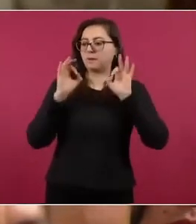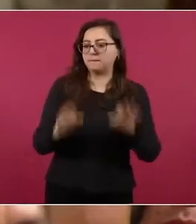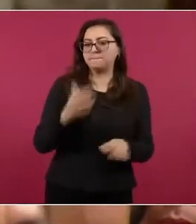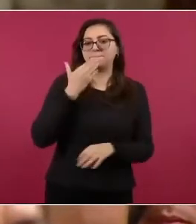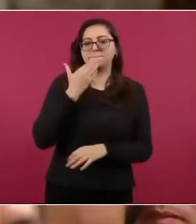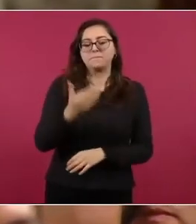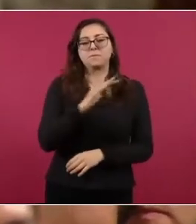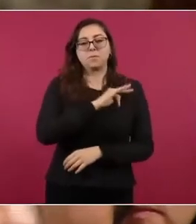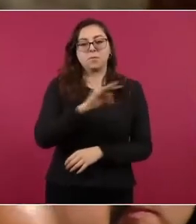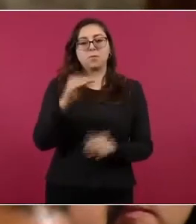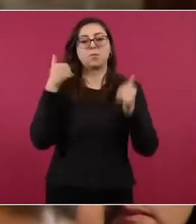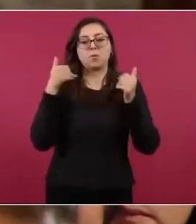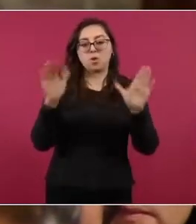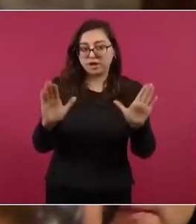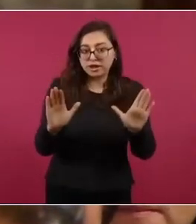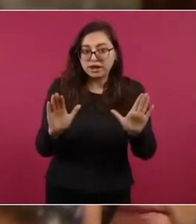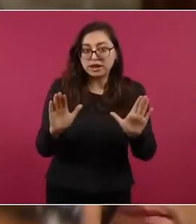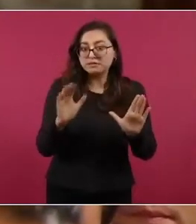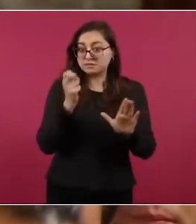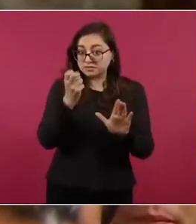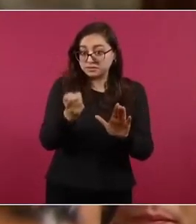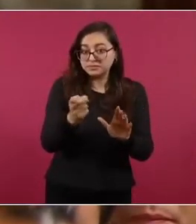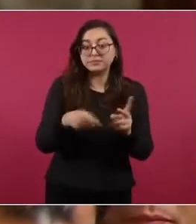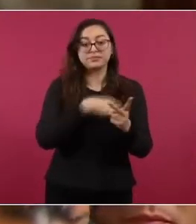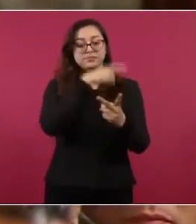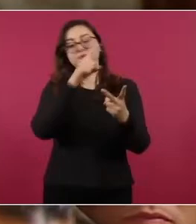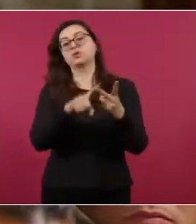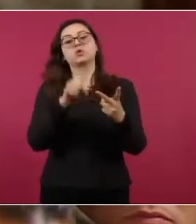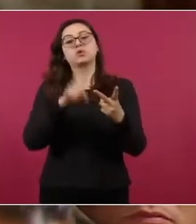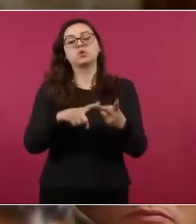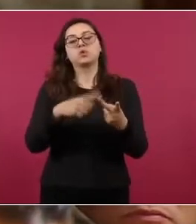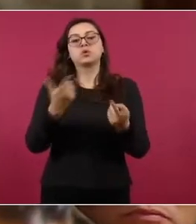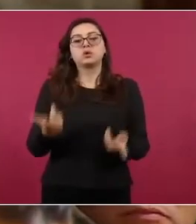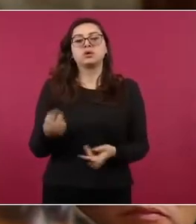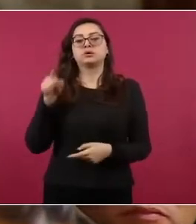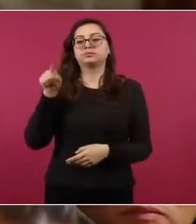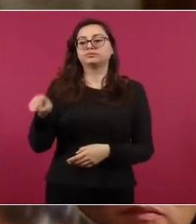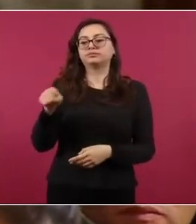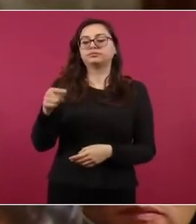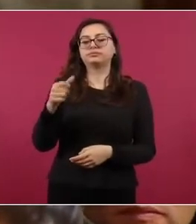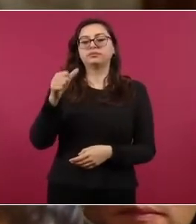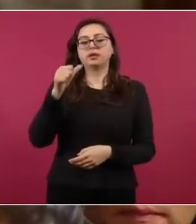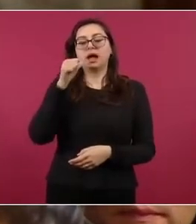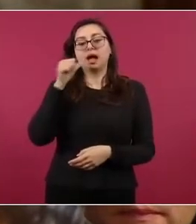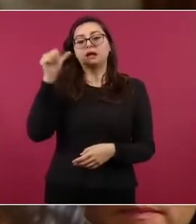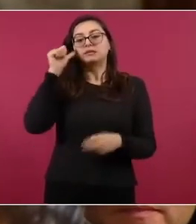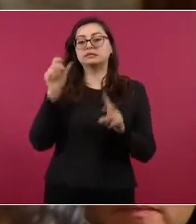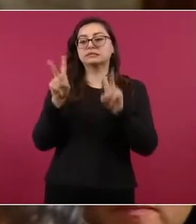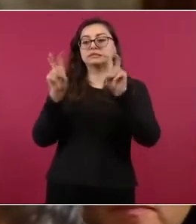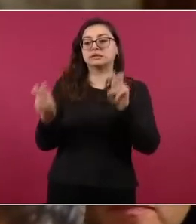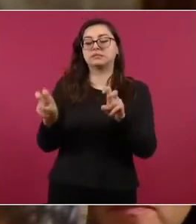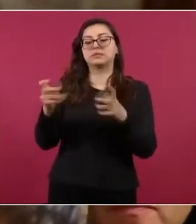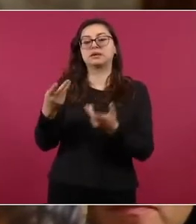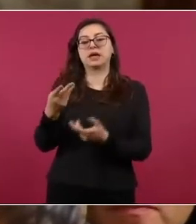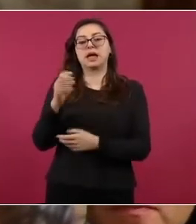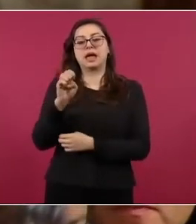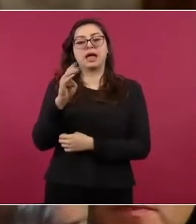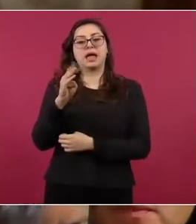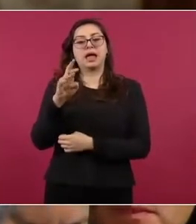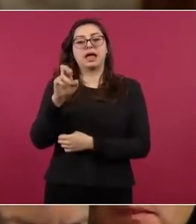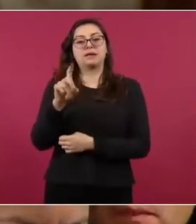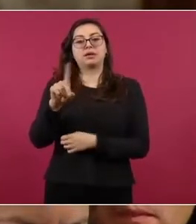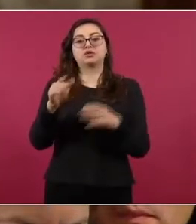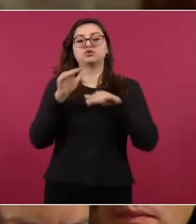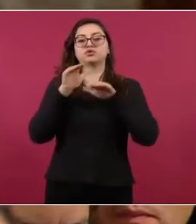luego, ayer se había dicho que el canciller Marcelo Ebrard hablaría sobre el título 42. No se refirió nada a